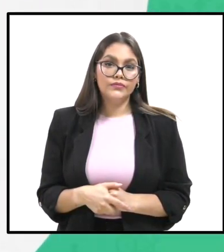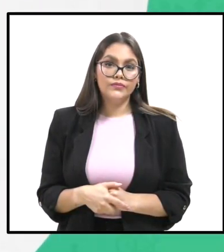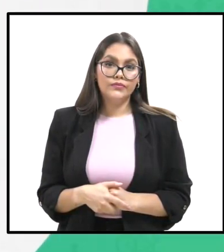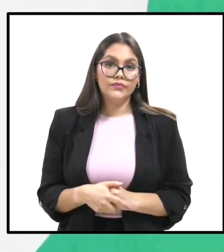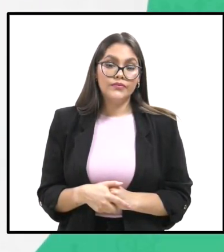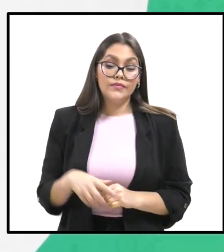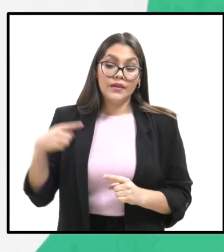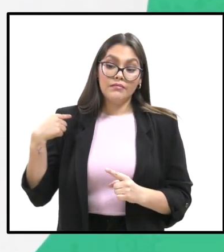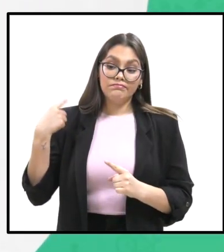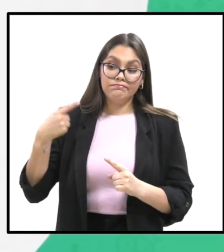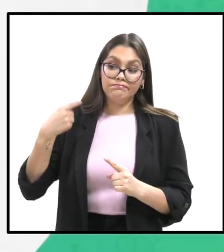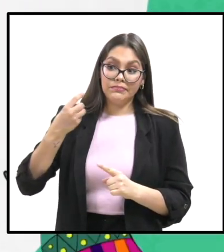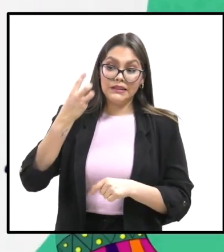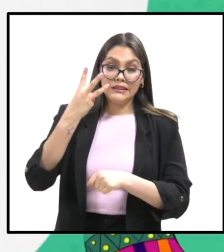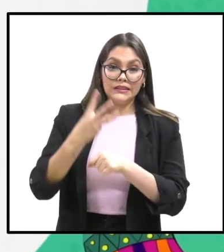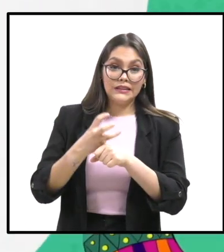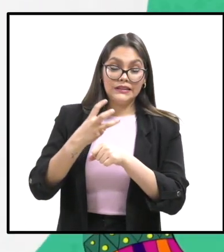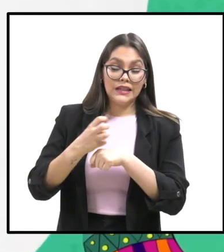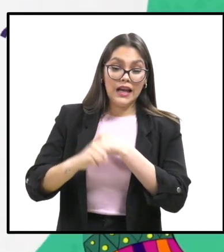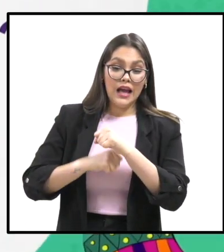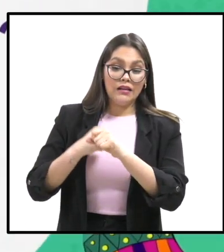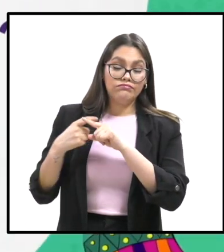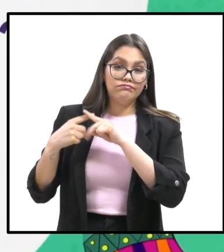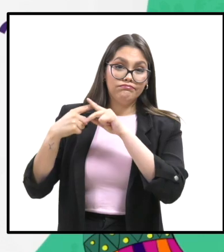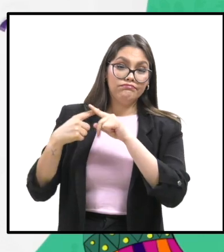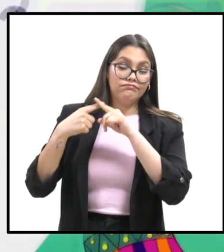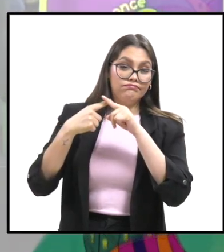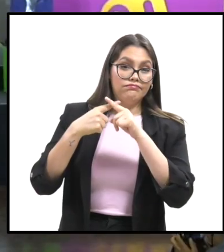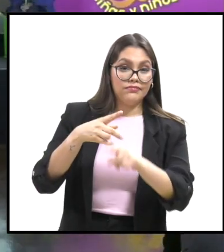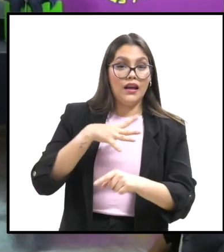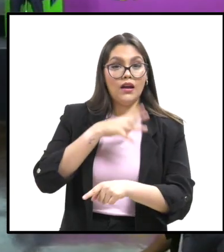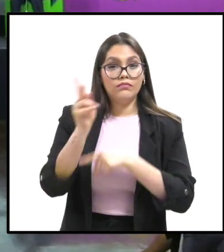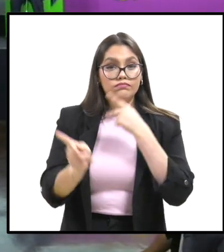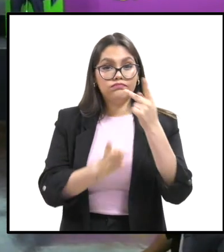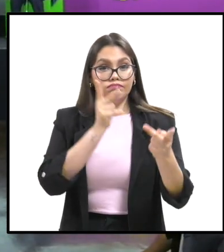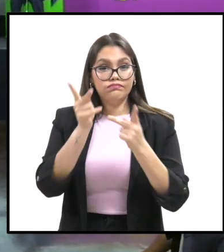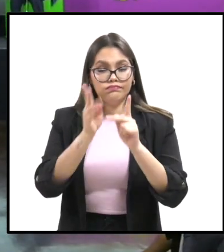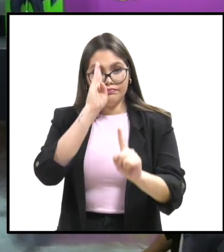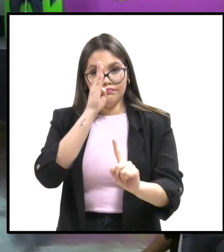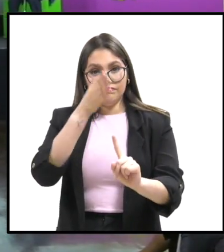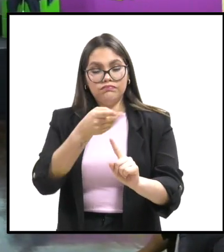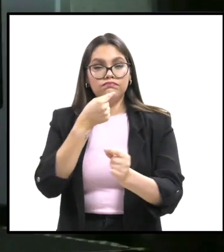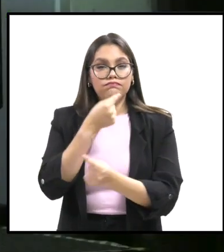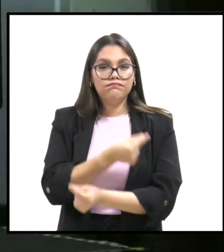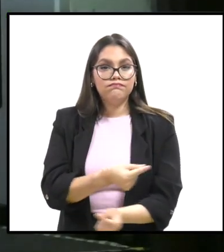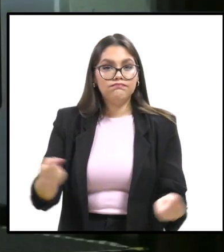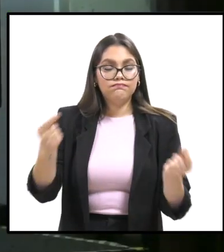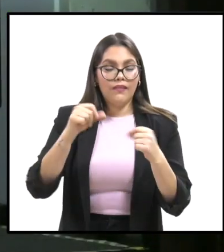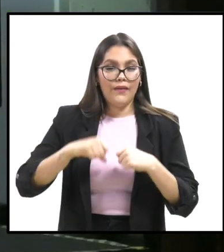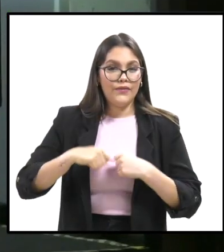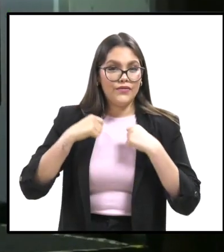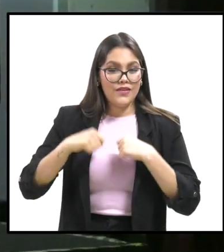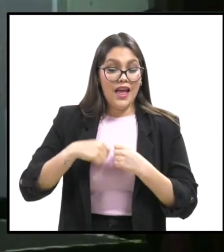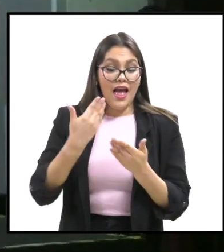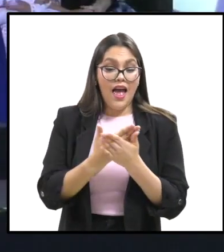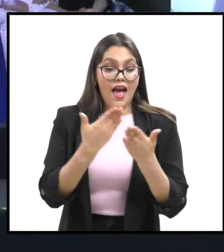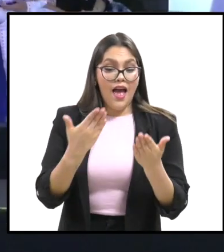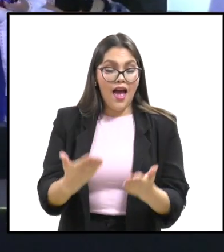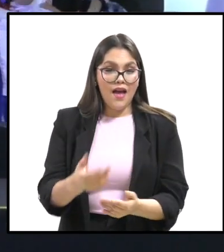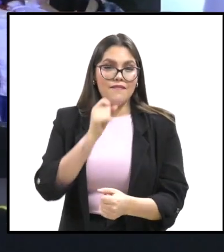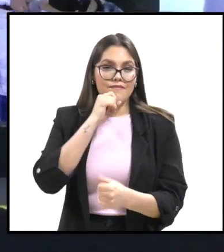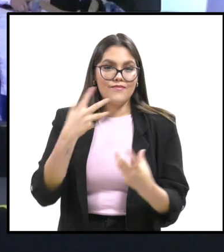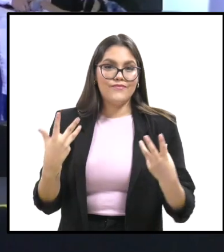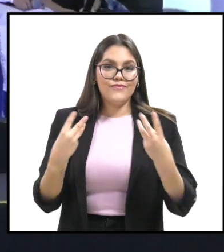Por tercer año consecutivo, se organizó una consulta nacional directa a niñas, niños y adolescentes,